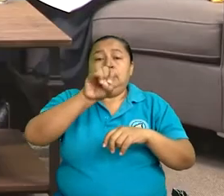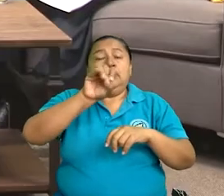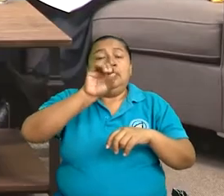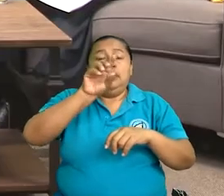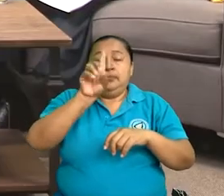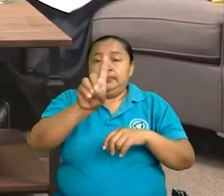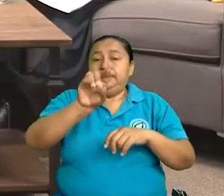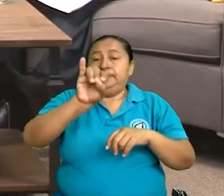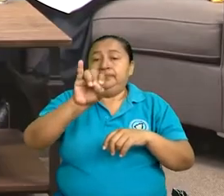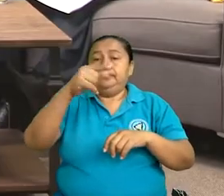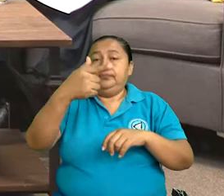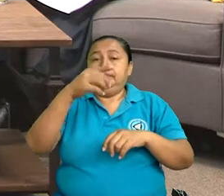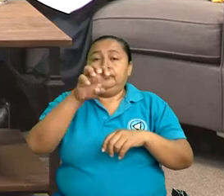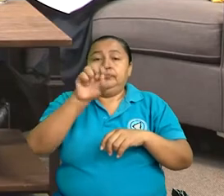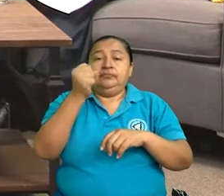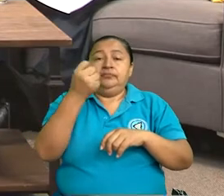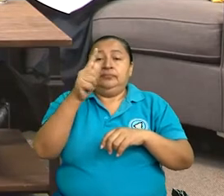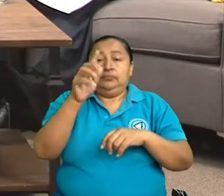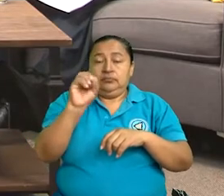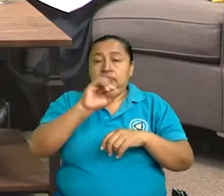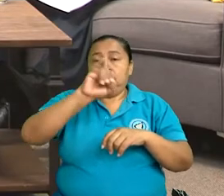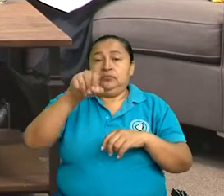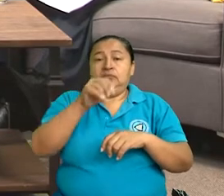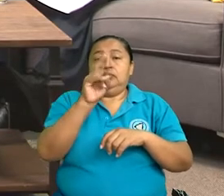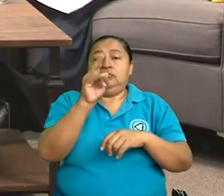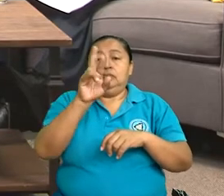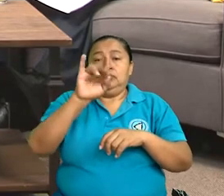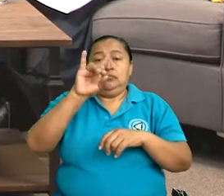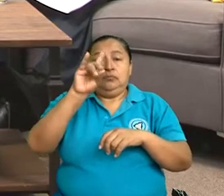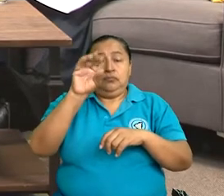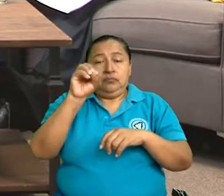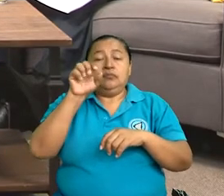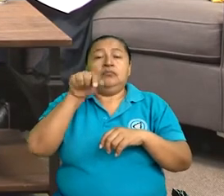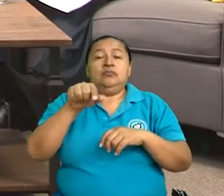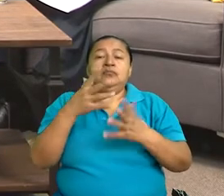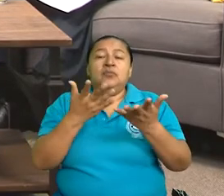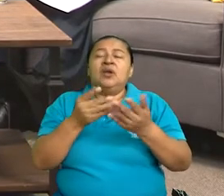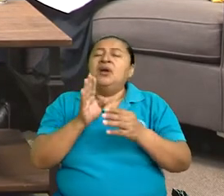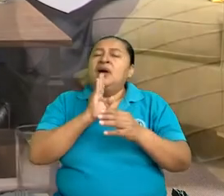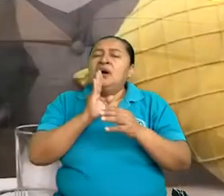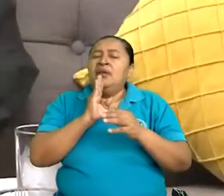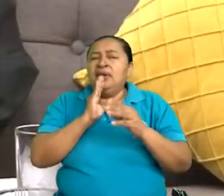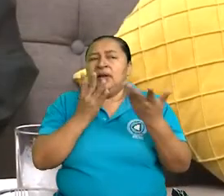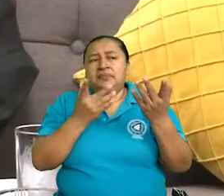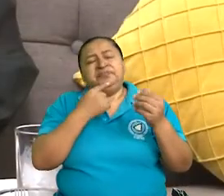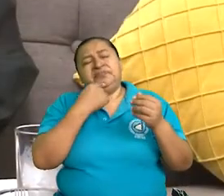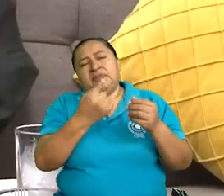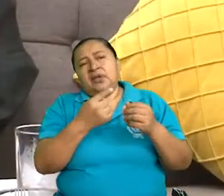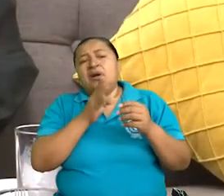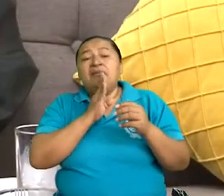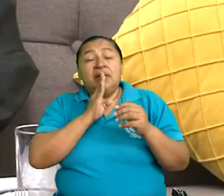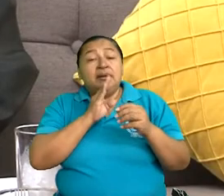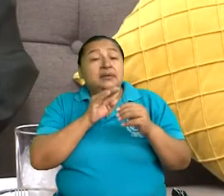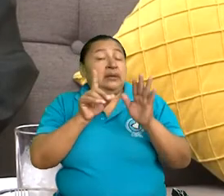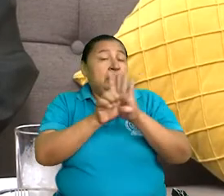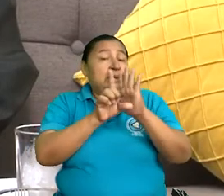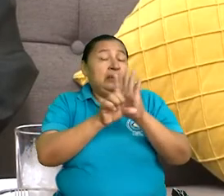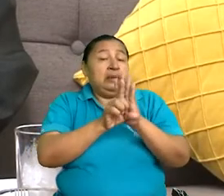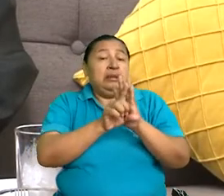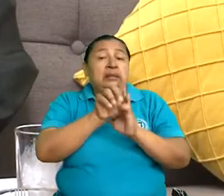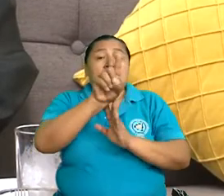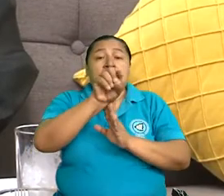familia. Hablar de la ley del digesto jurídico nicaragüense en materia de familia,